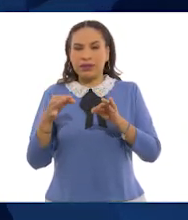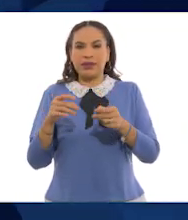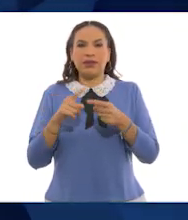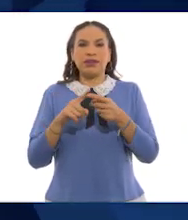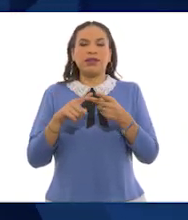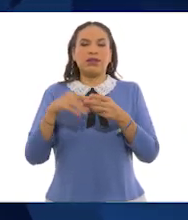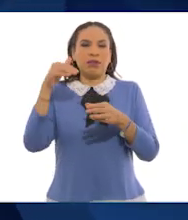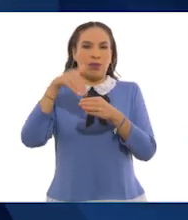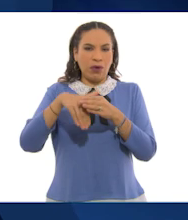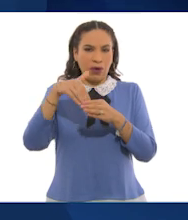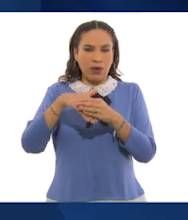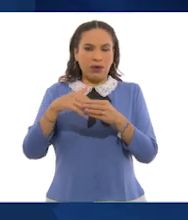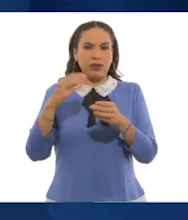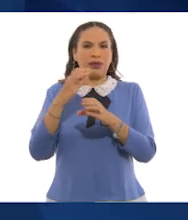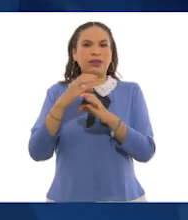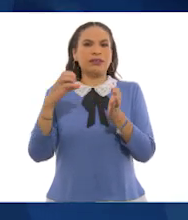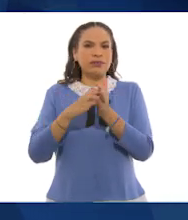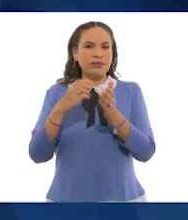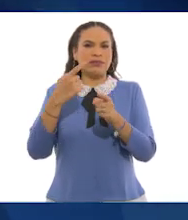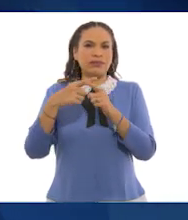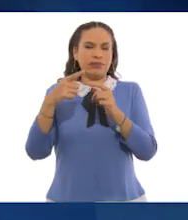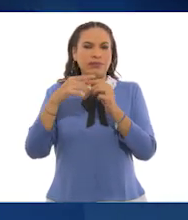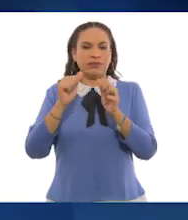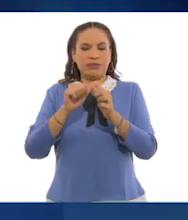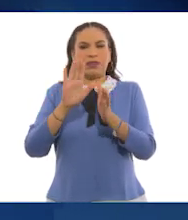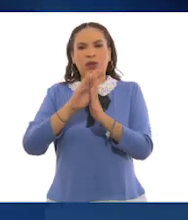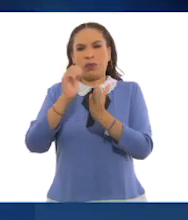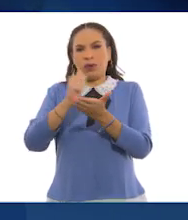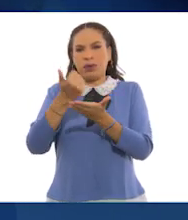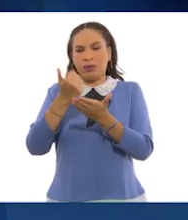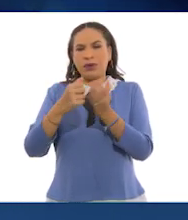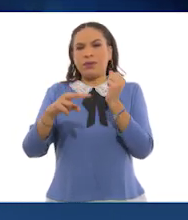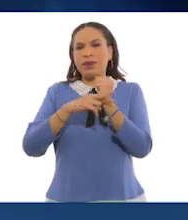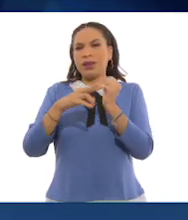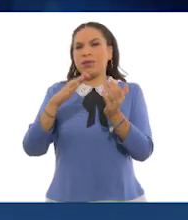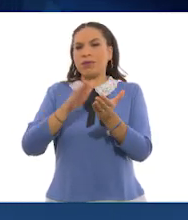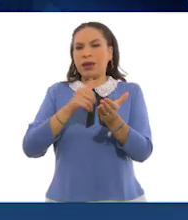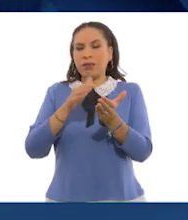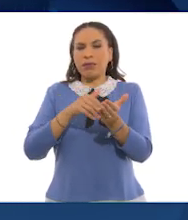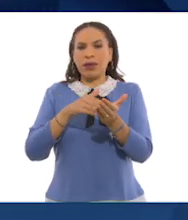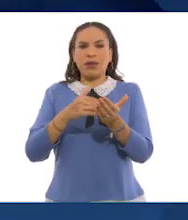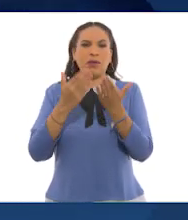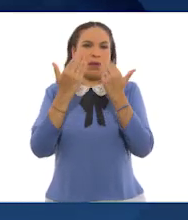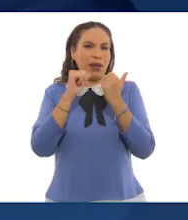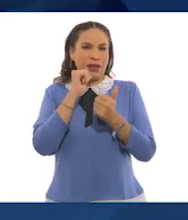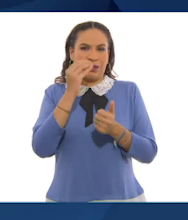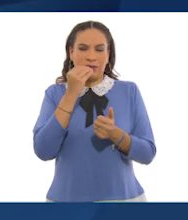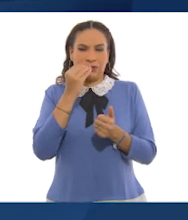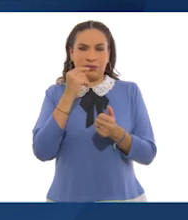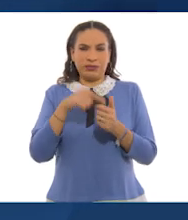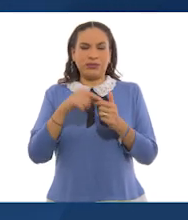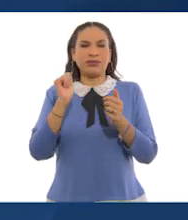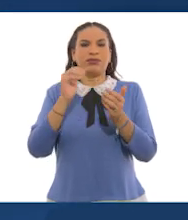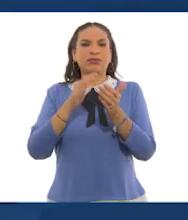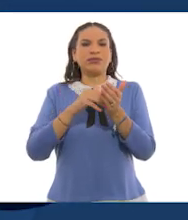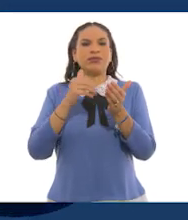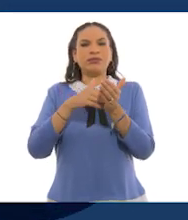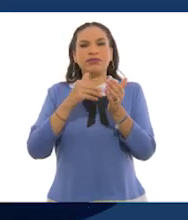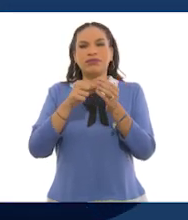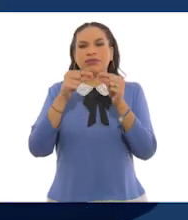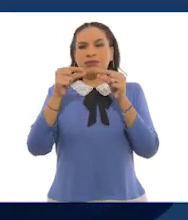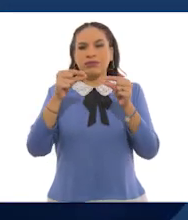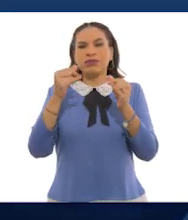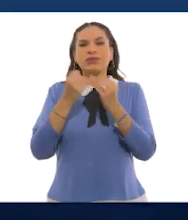bolsas, empaques y envases, vidrio, papel sin restos de comida, cartón y metales.